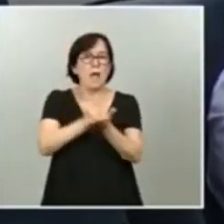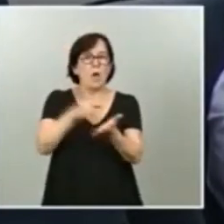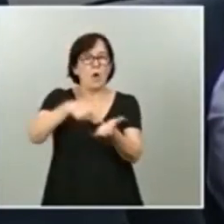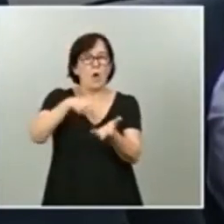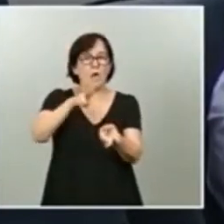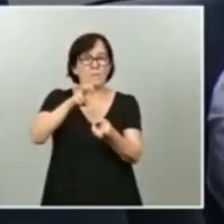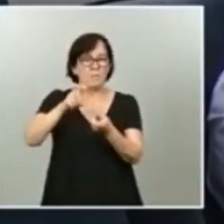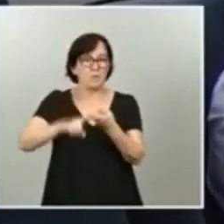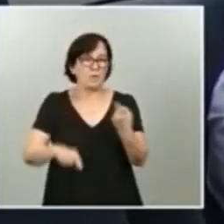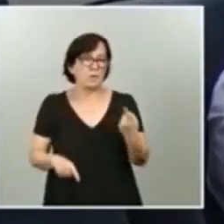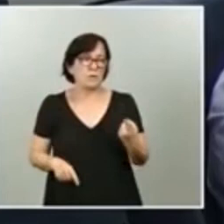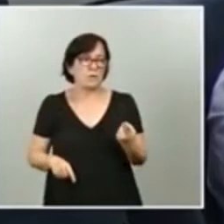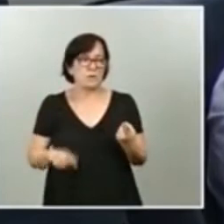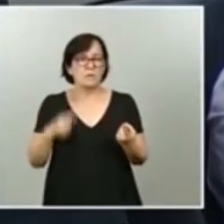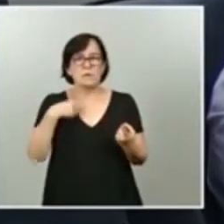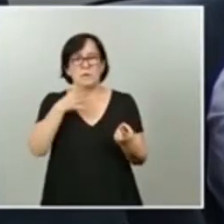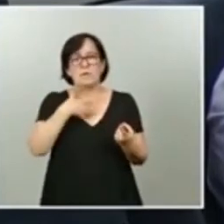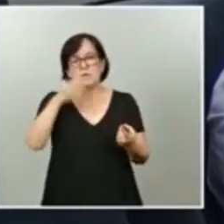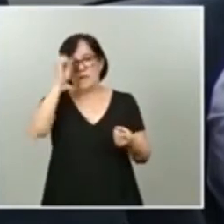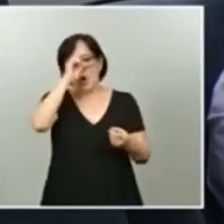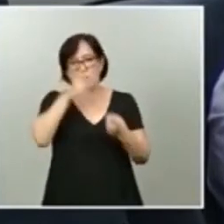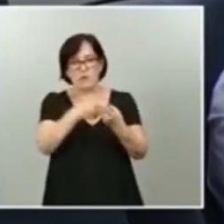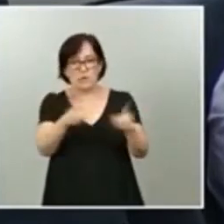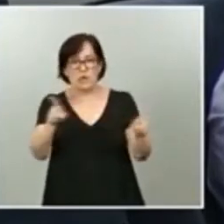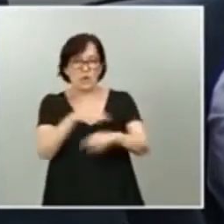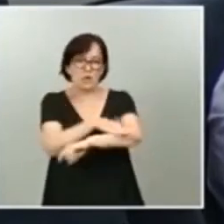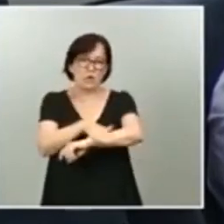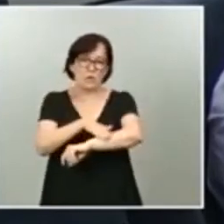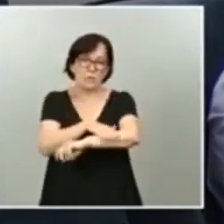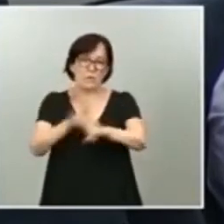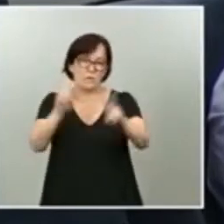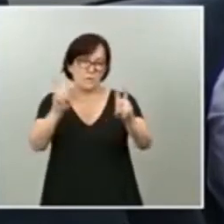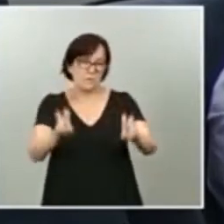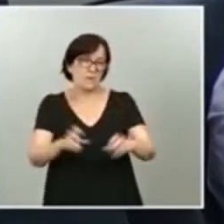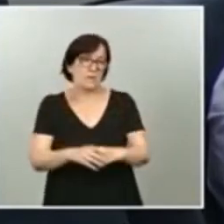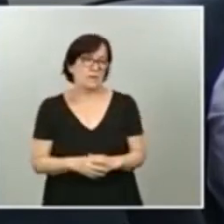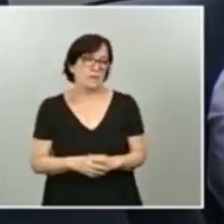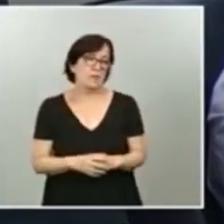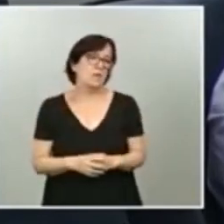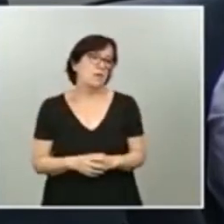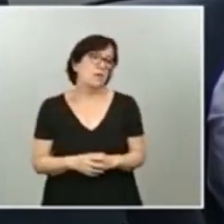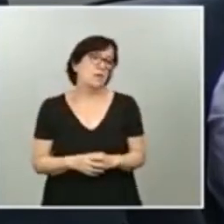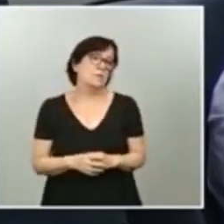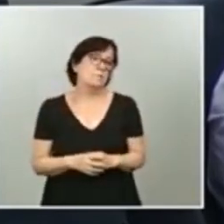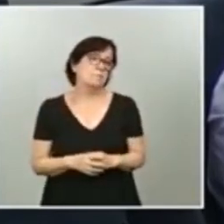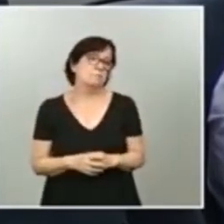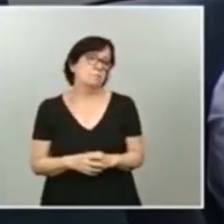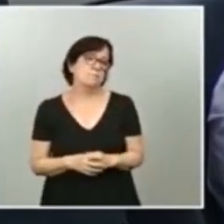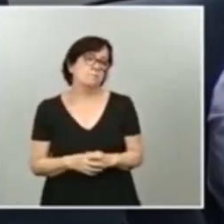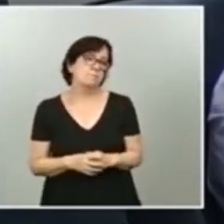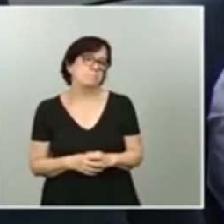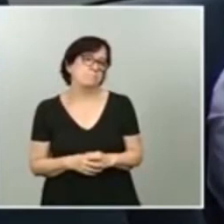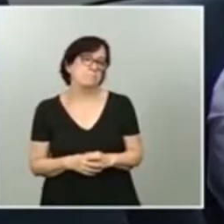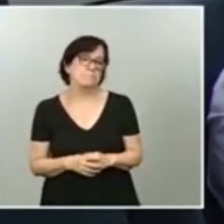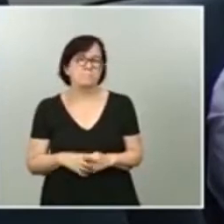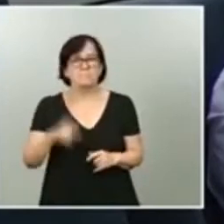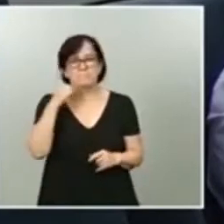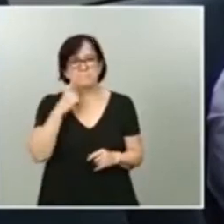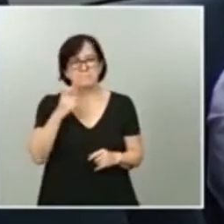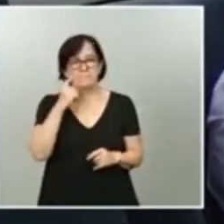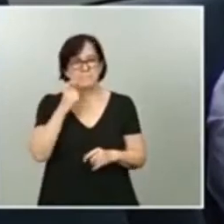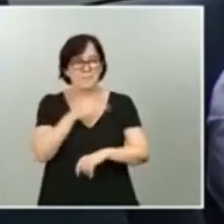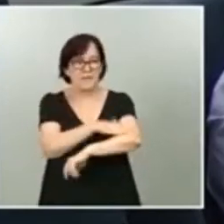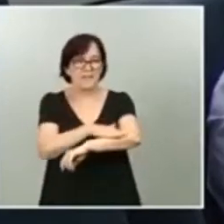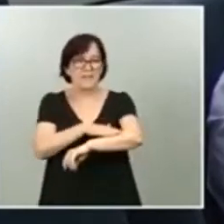apreciación del Gobierno sobre este tema. Había cuenta de que es habitual, por parte de la ministra de